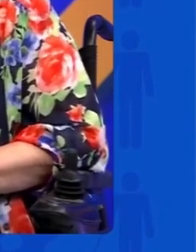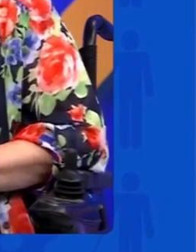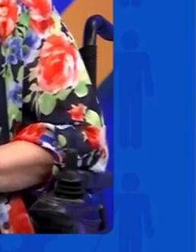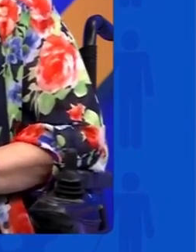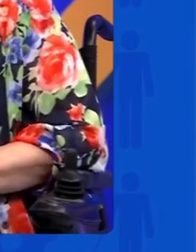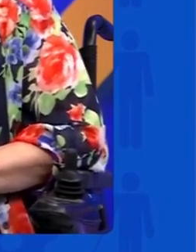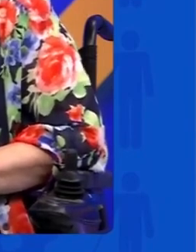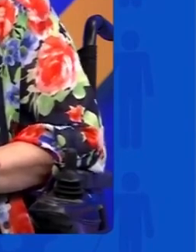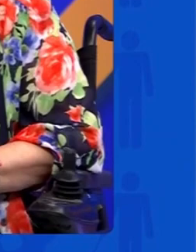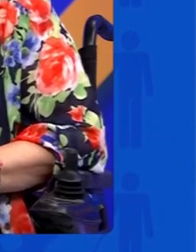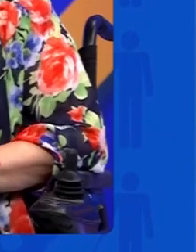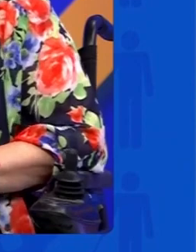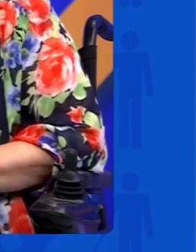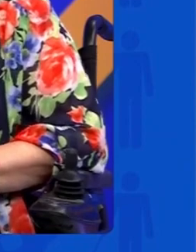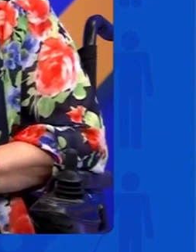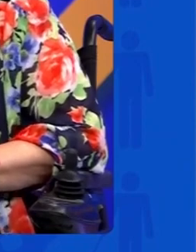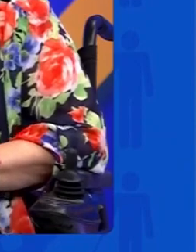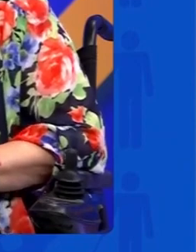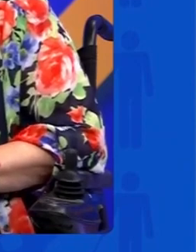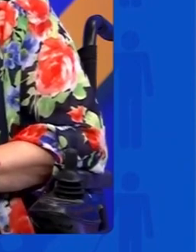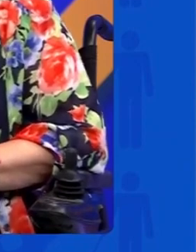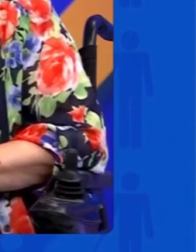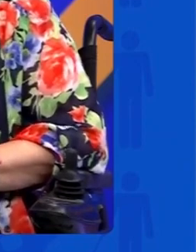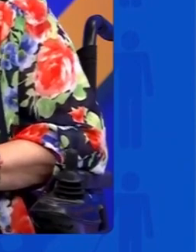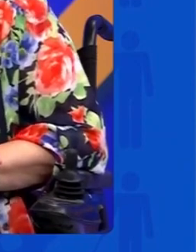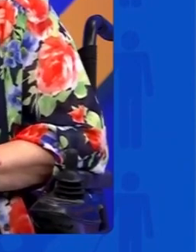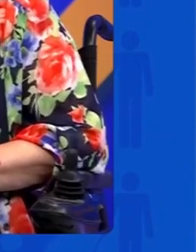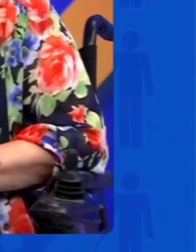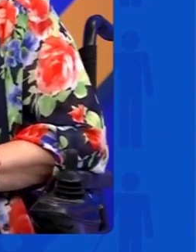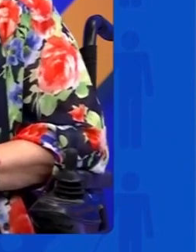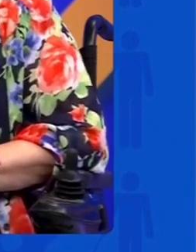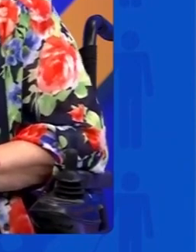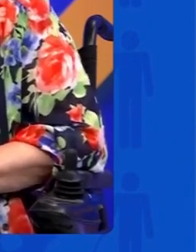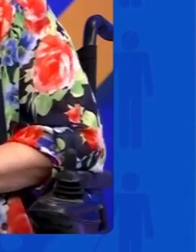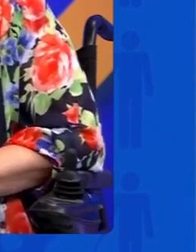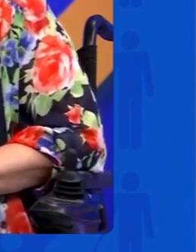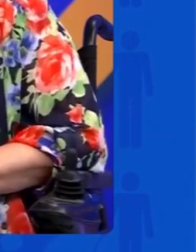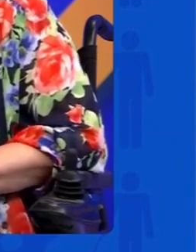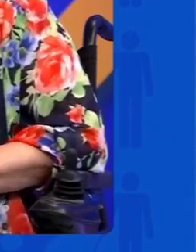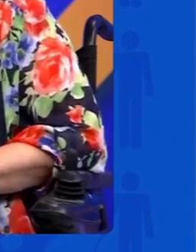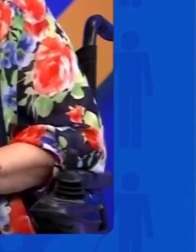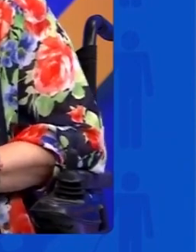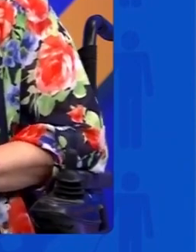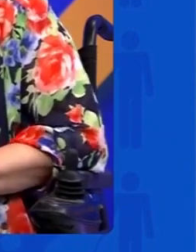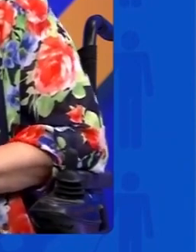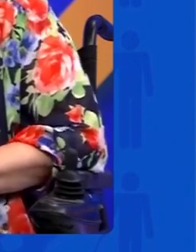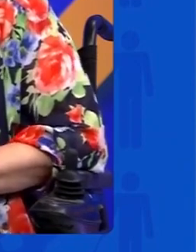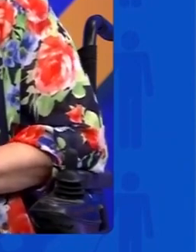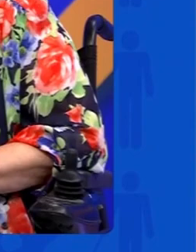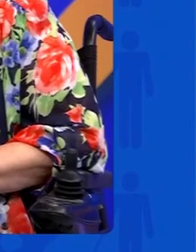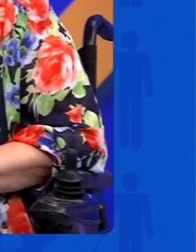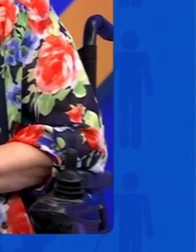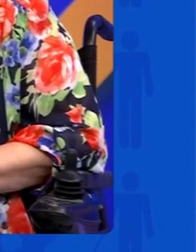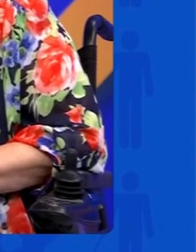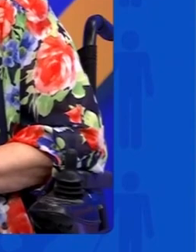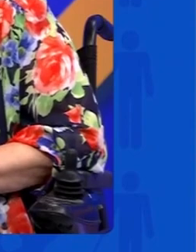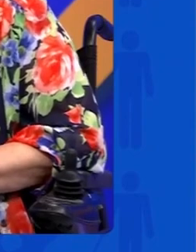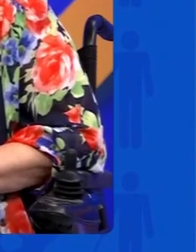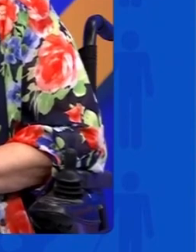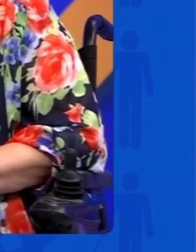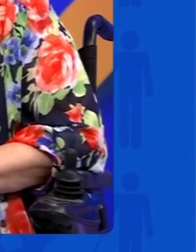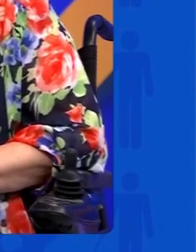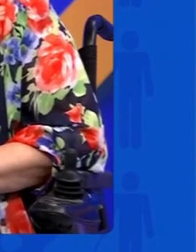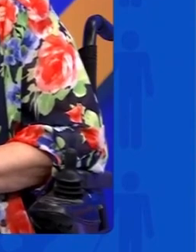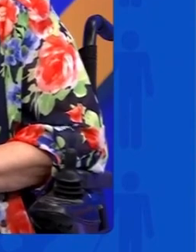El momento de prepararnos